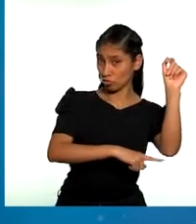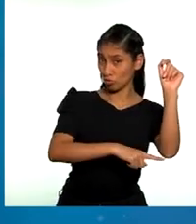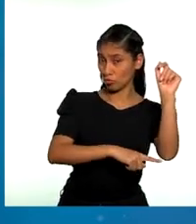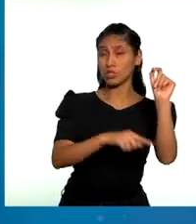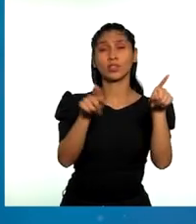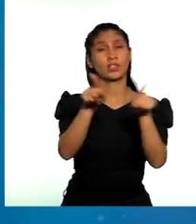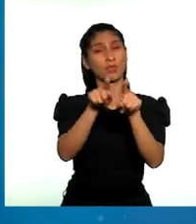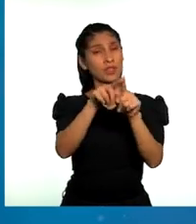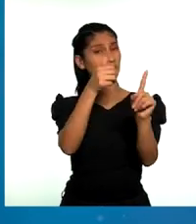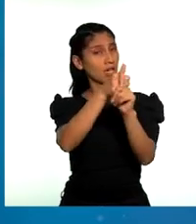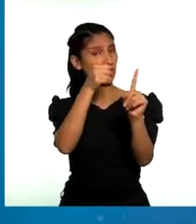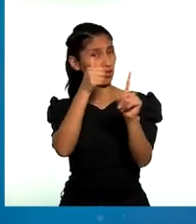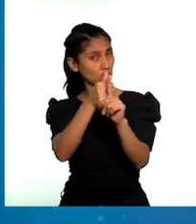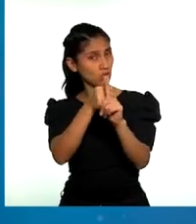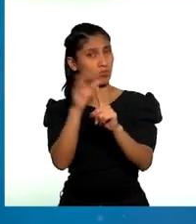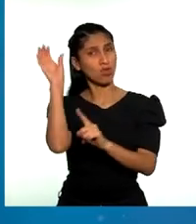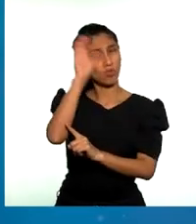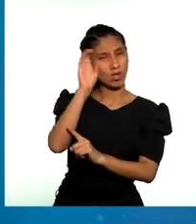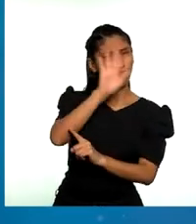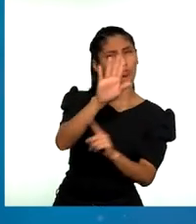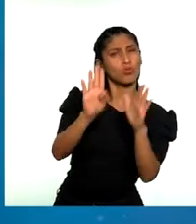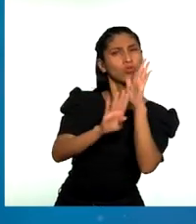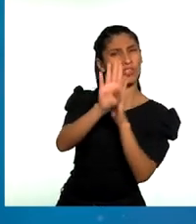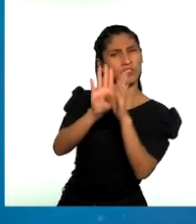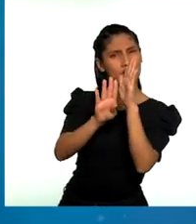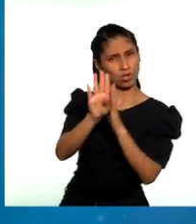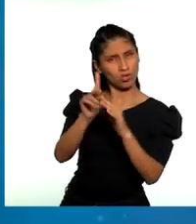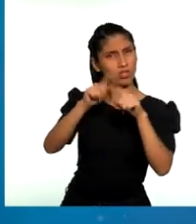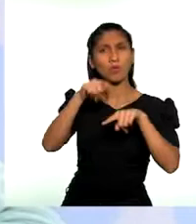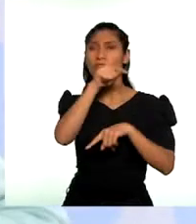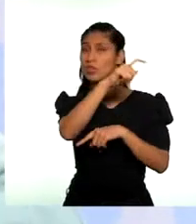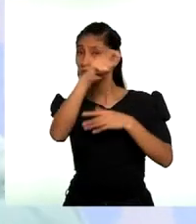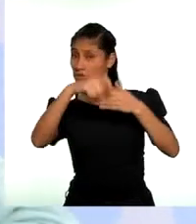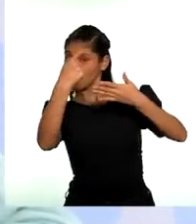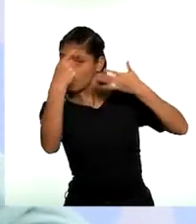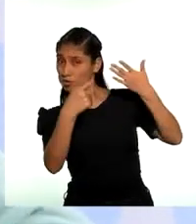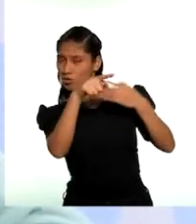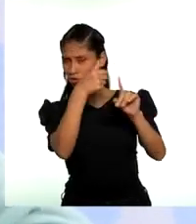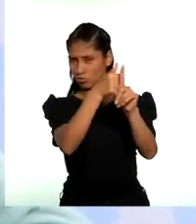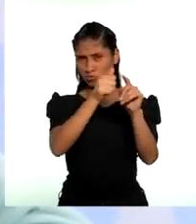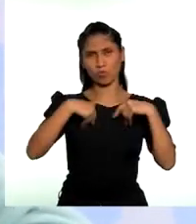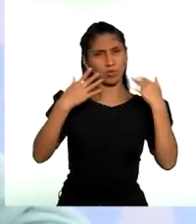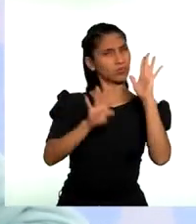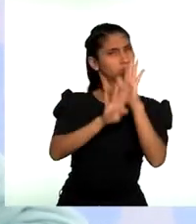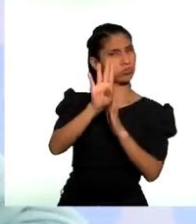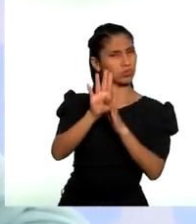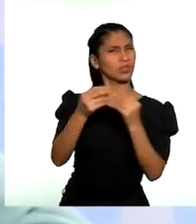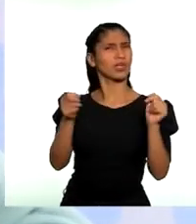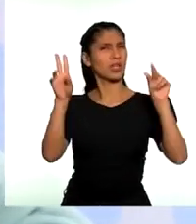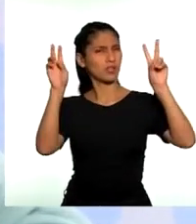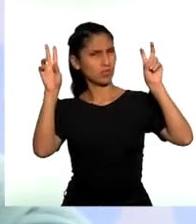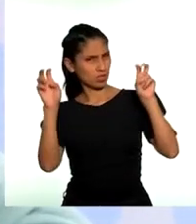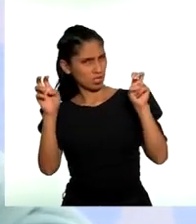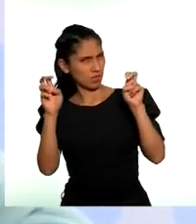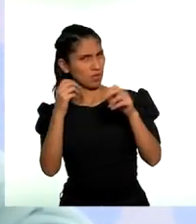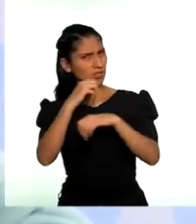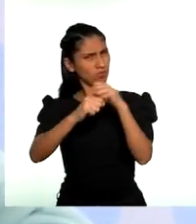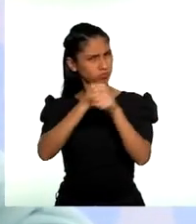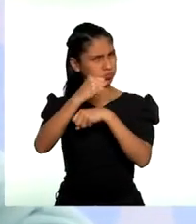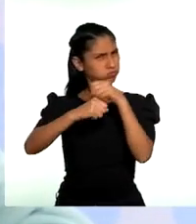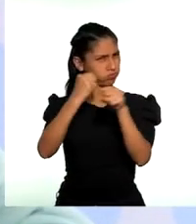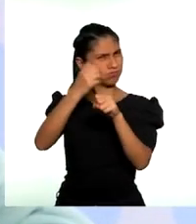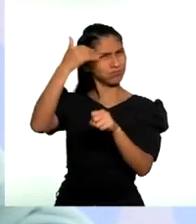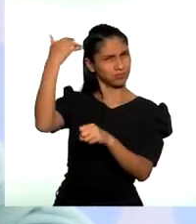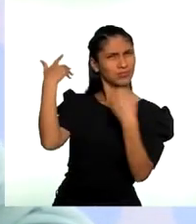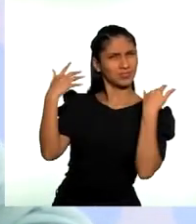su propio desarrollo en función de sus necesidades e intereses. Es un tema sobre la mesa desde hace mucho tiempo.